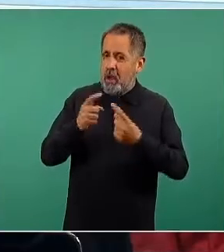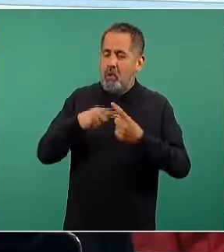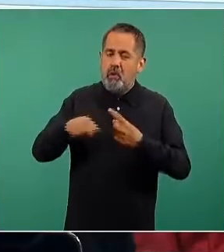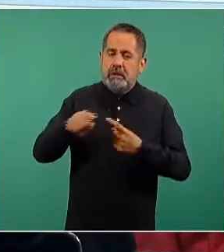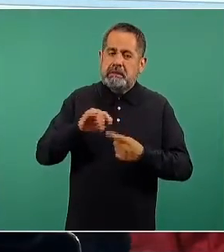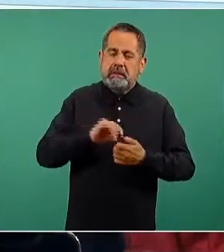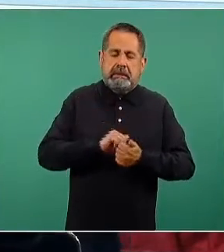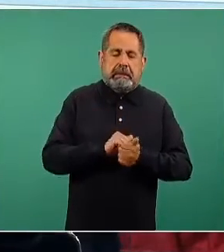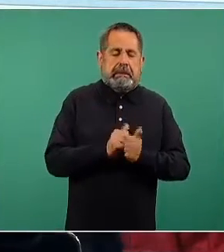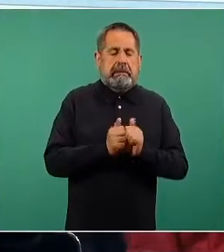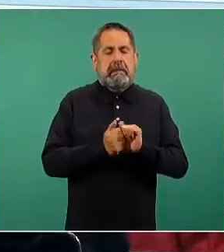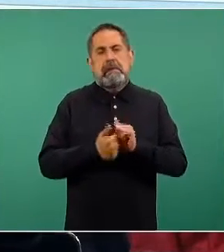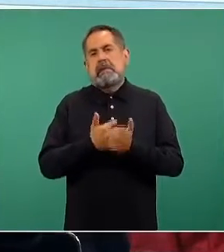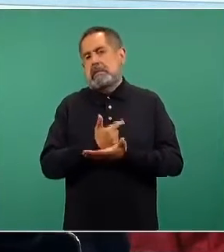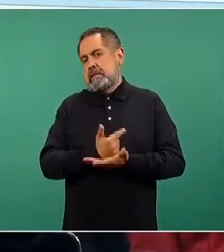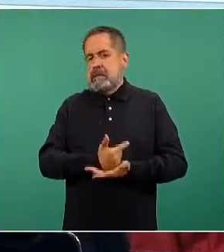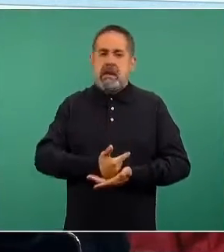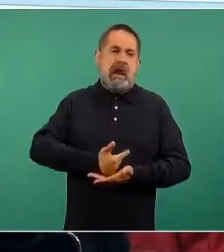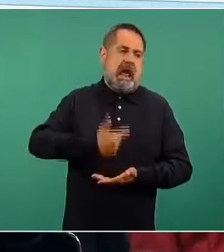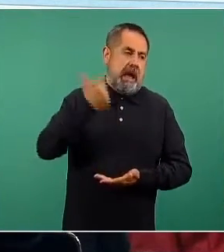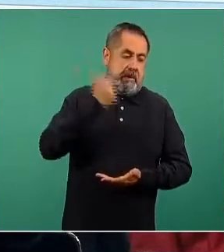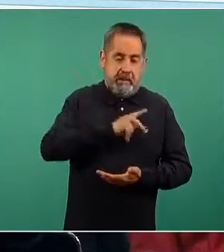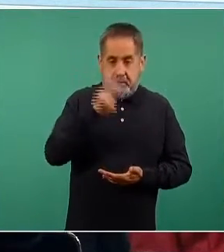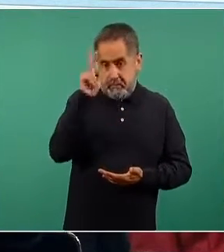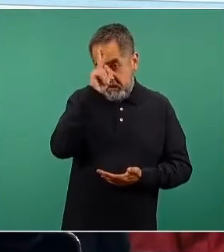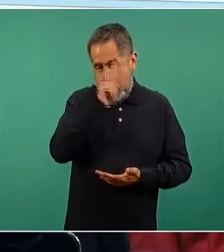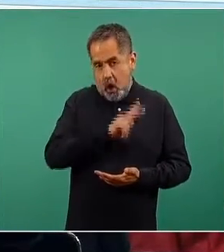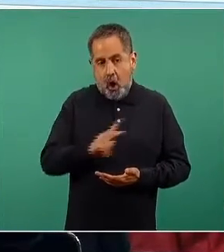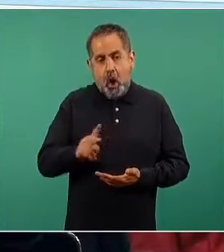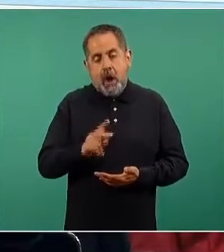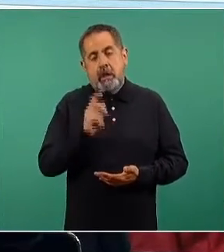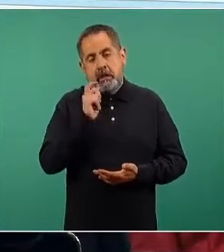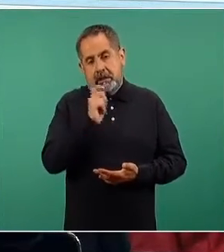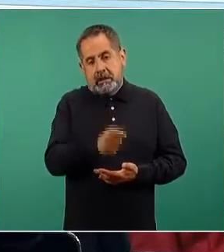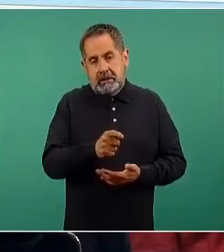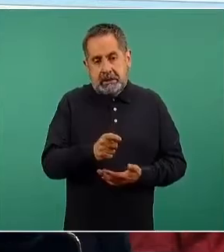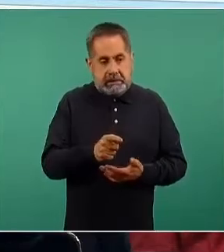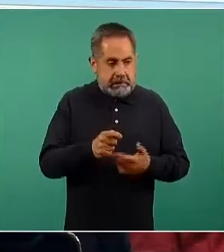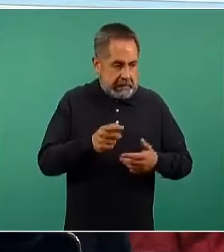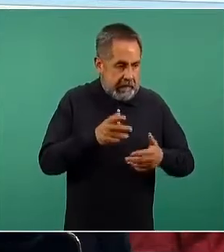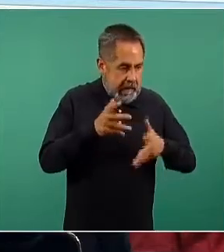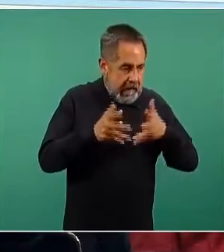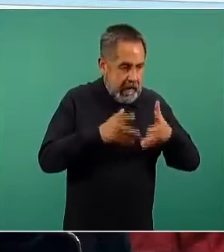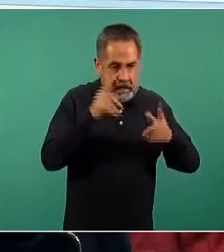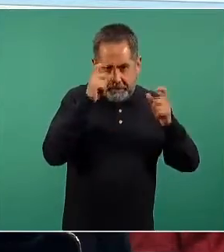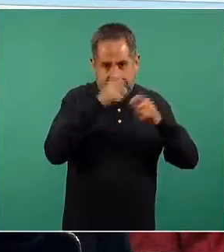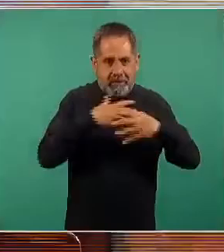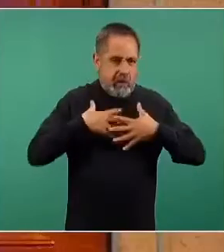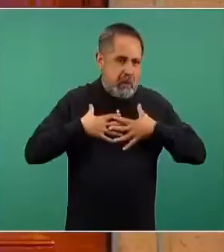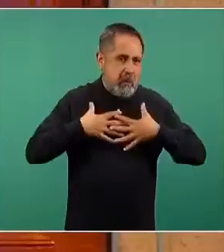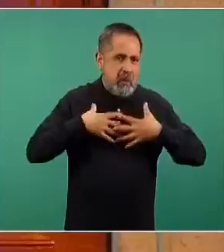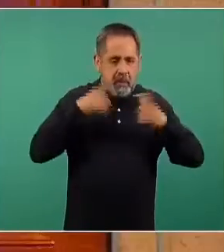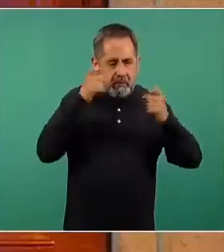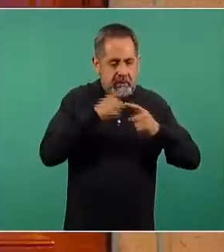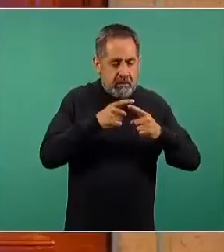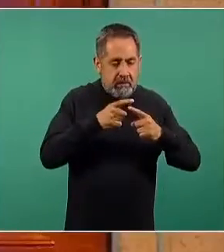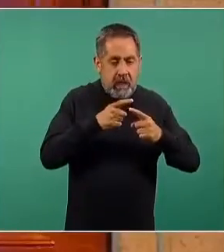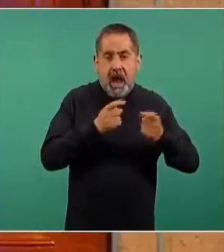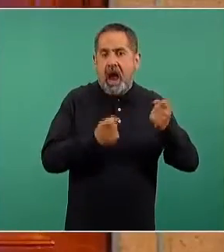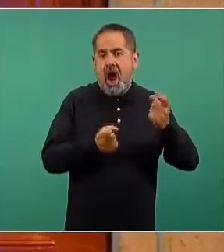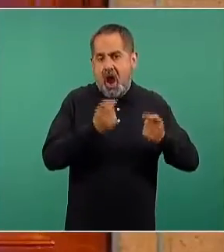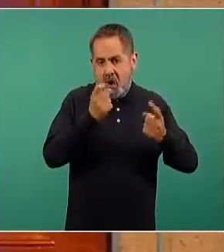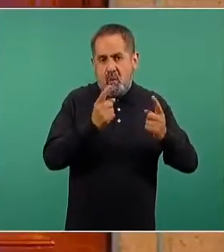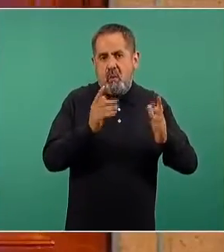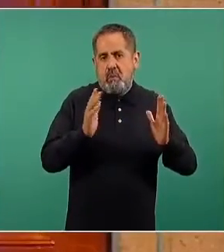lamentablemente, COVID grave y, sobre todo, COVID crítico, que es un paso, obviamente, preliminar a las complicaciones que, además, pueden provocar la